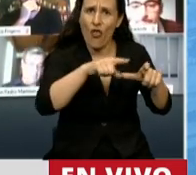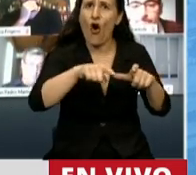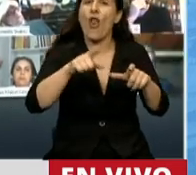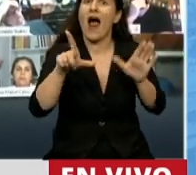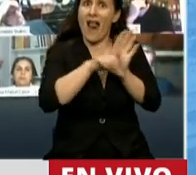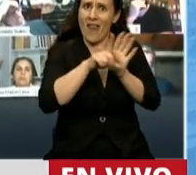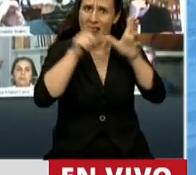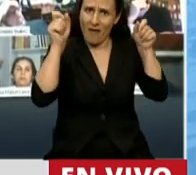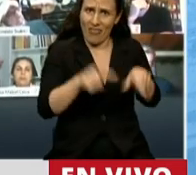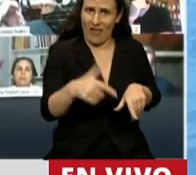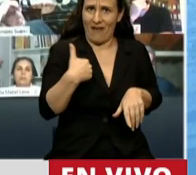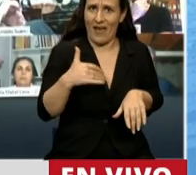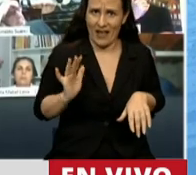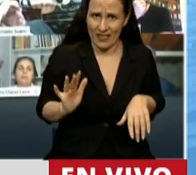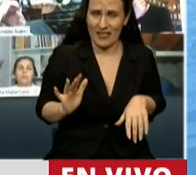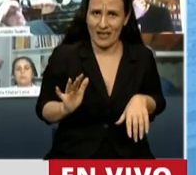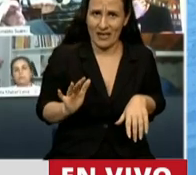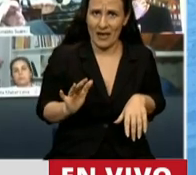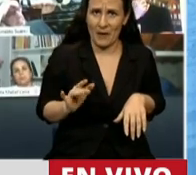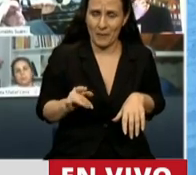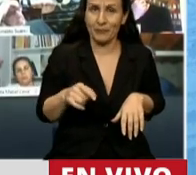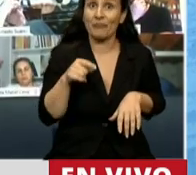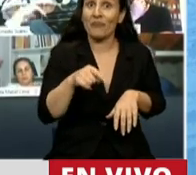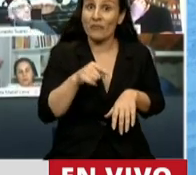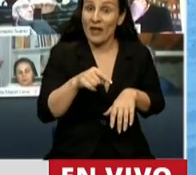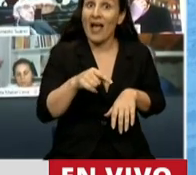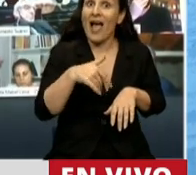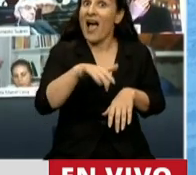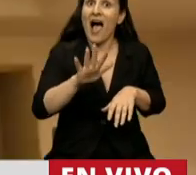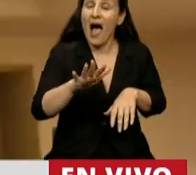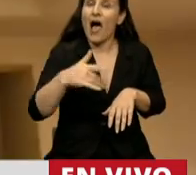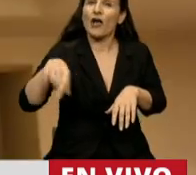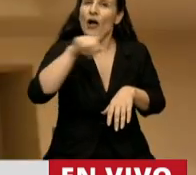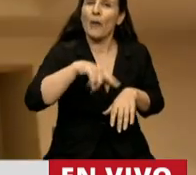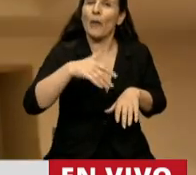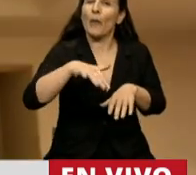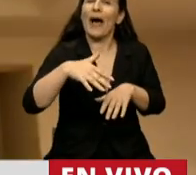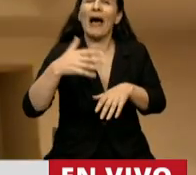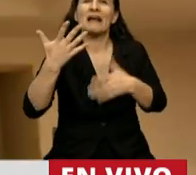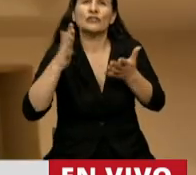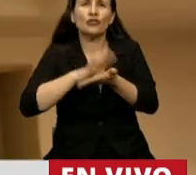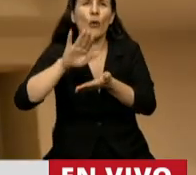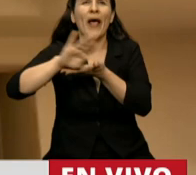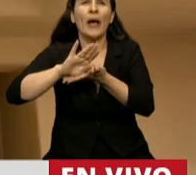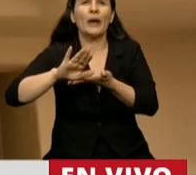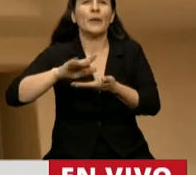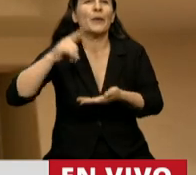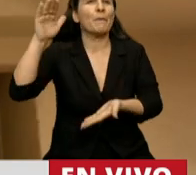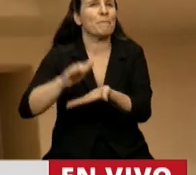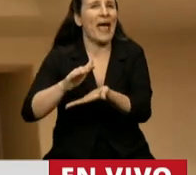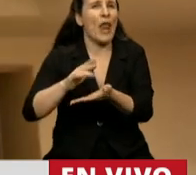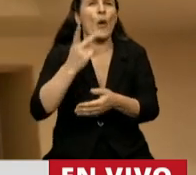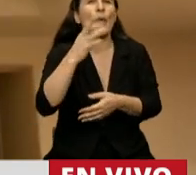legislación argentina. Y eso va a implicar un alivio, obviamente, de casi 20.000